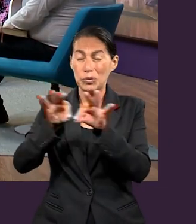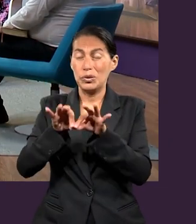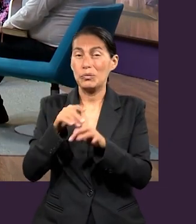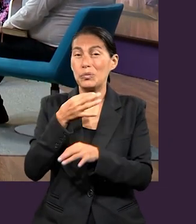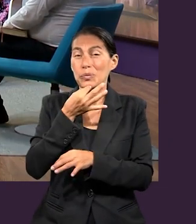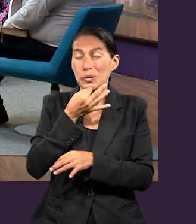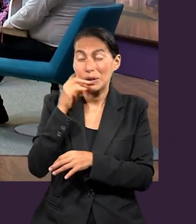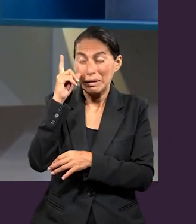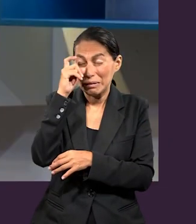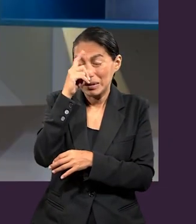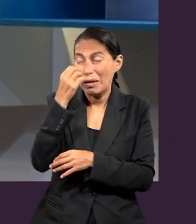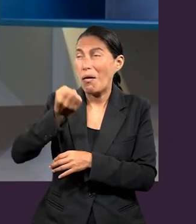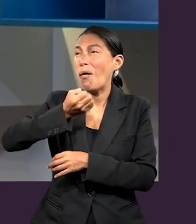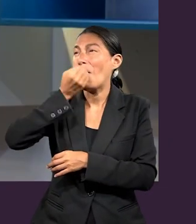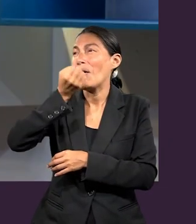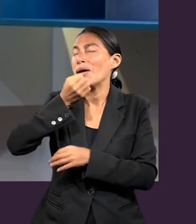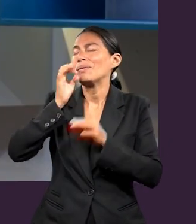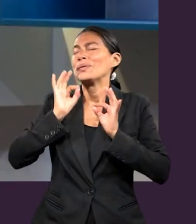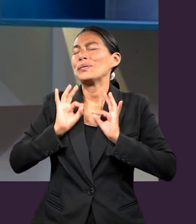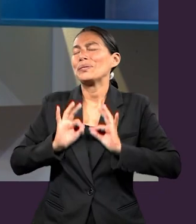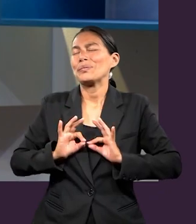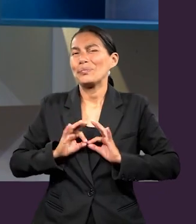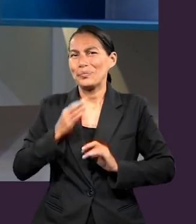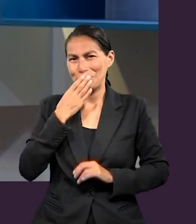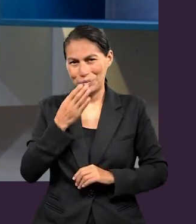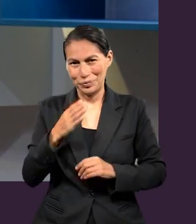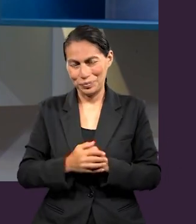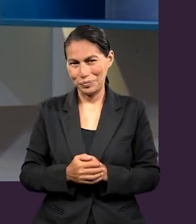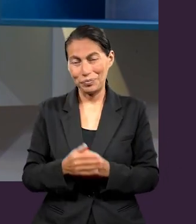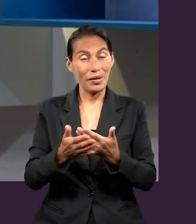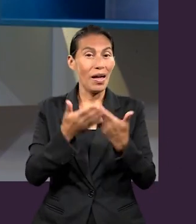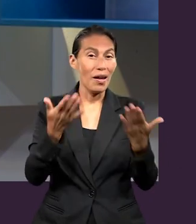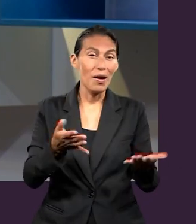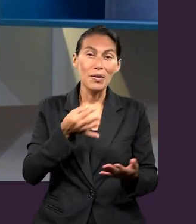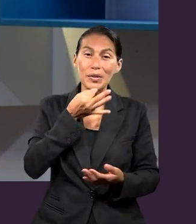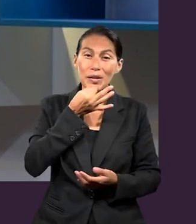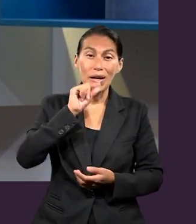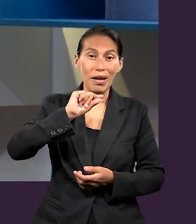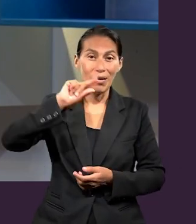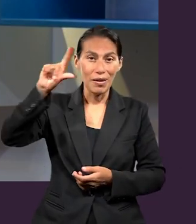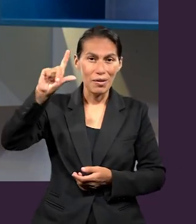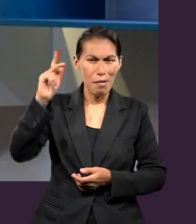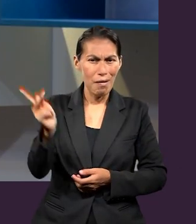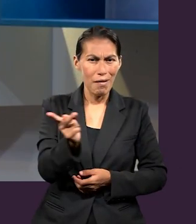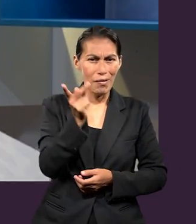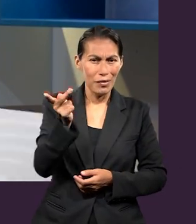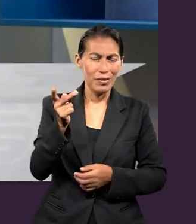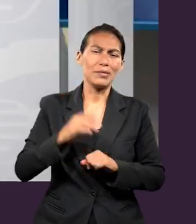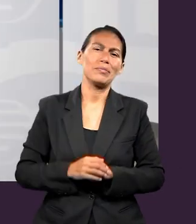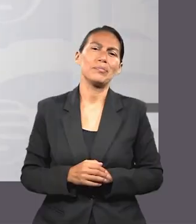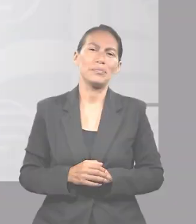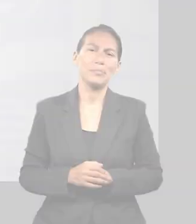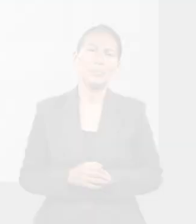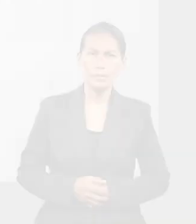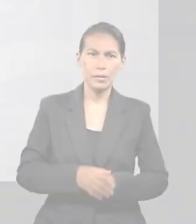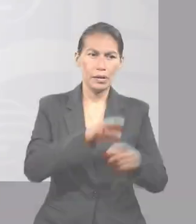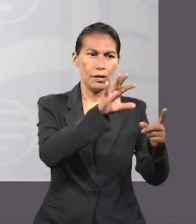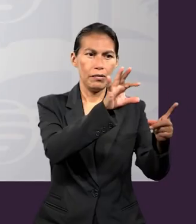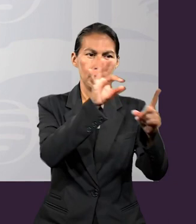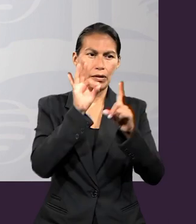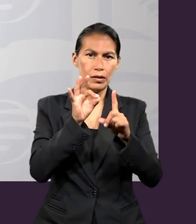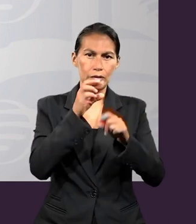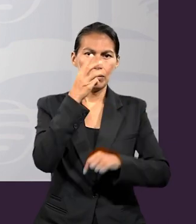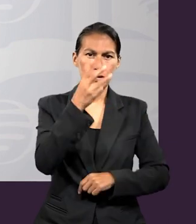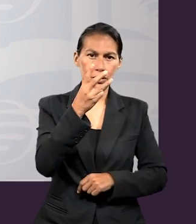momentos difíciles. Bien. Ahora es momento de preguntarle a los expertos. Y la pregunta que vamos a hacer para el experto es,